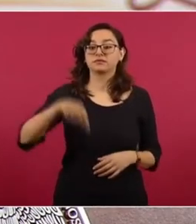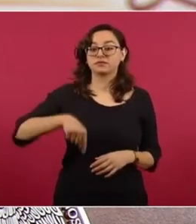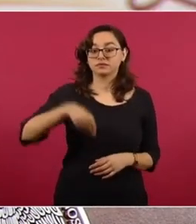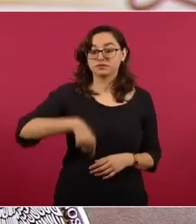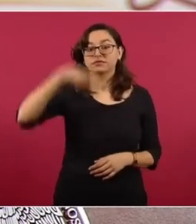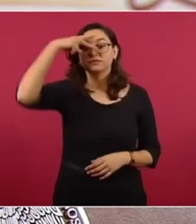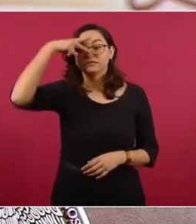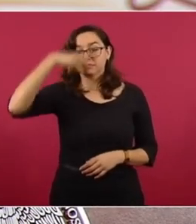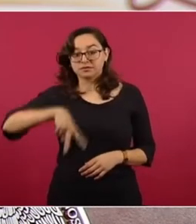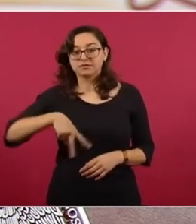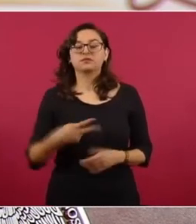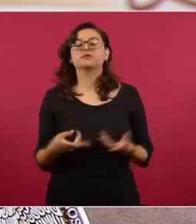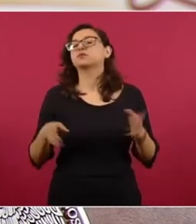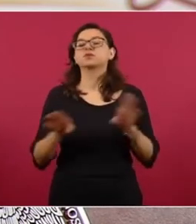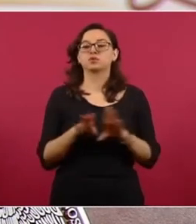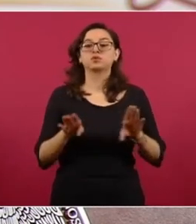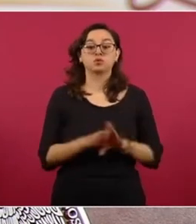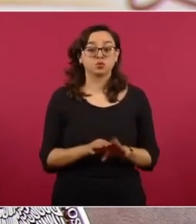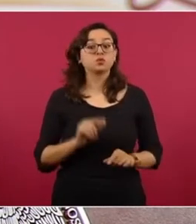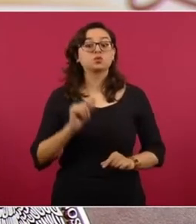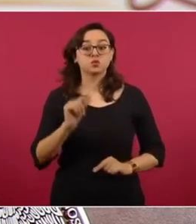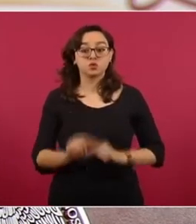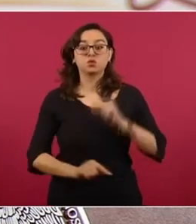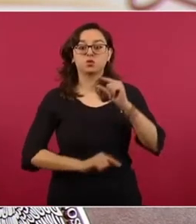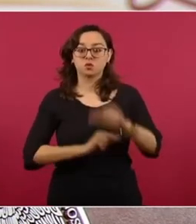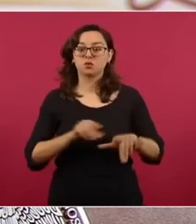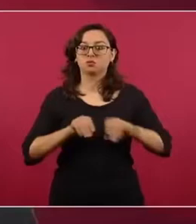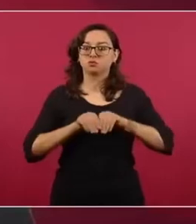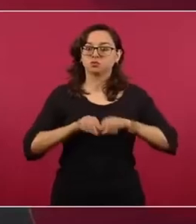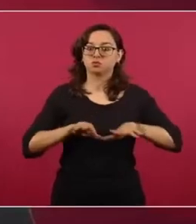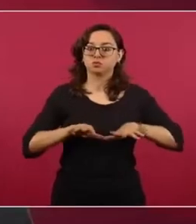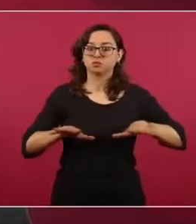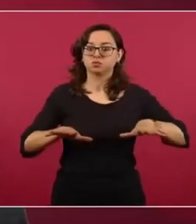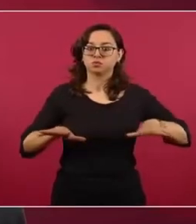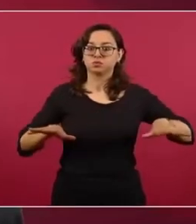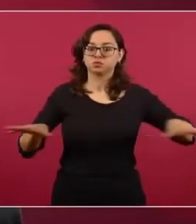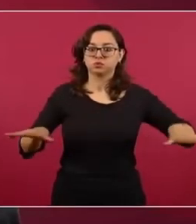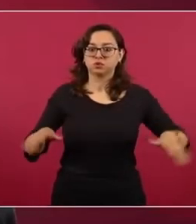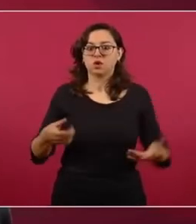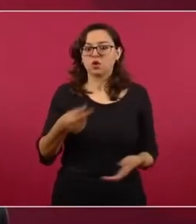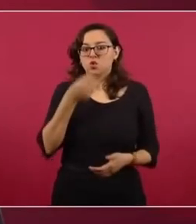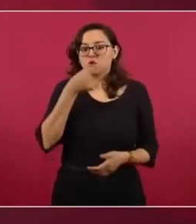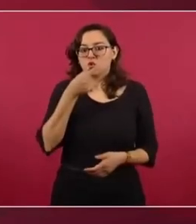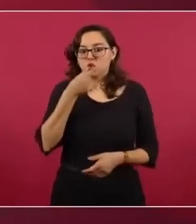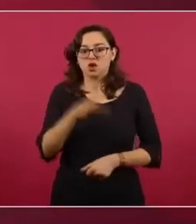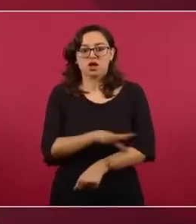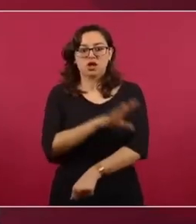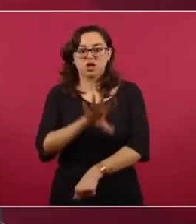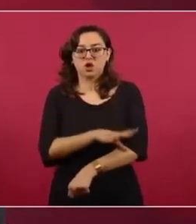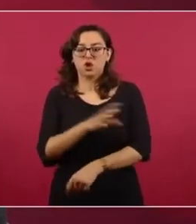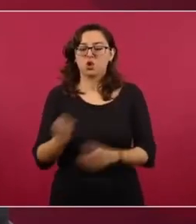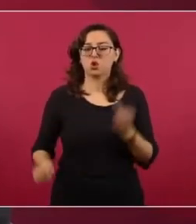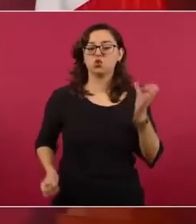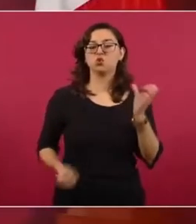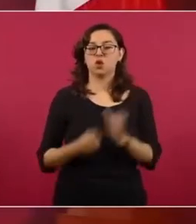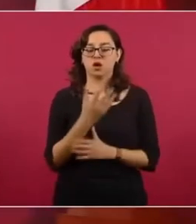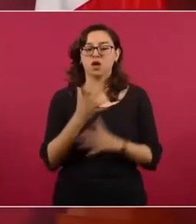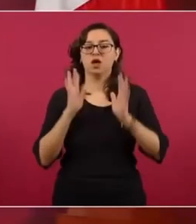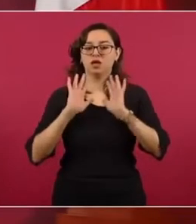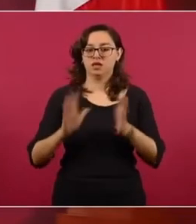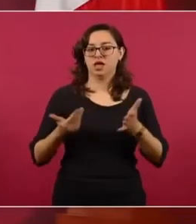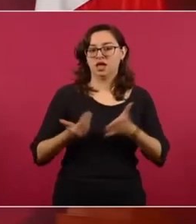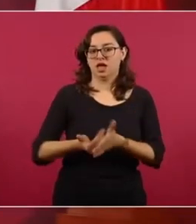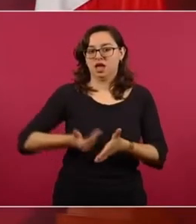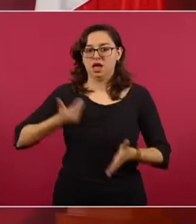México se han ido aposentando los vapeadores, los nuevos productos. Tenemos algunas estadísticas ya provenientes de la Encuesta Nacional de Salud y